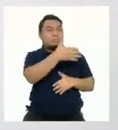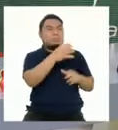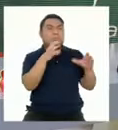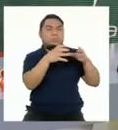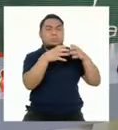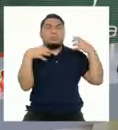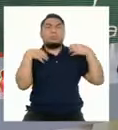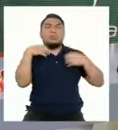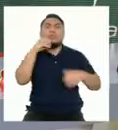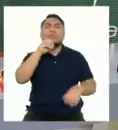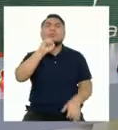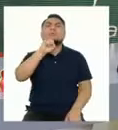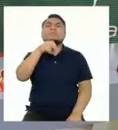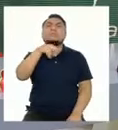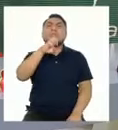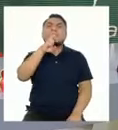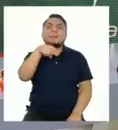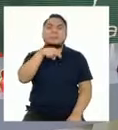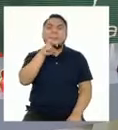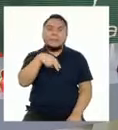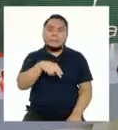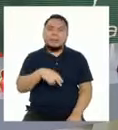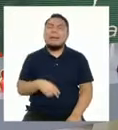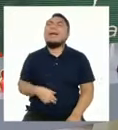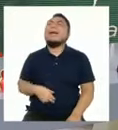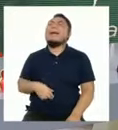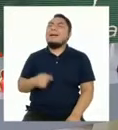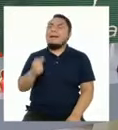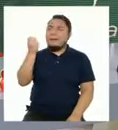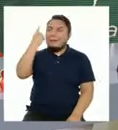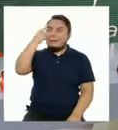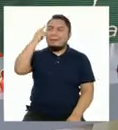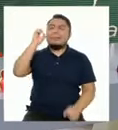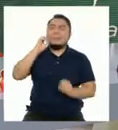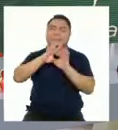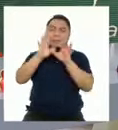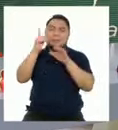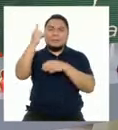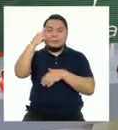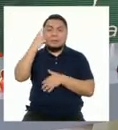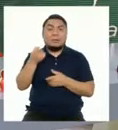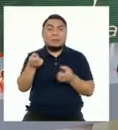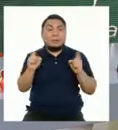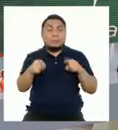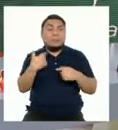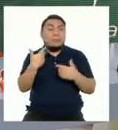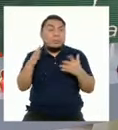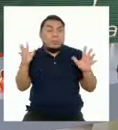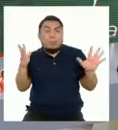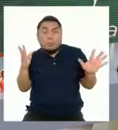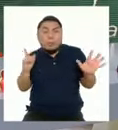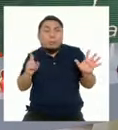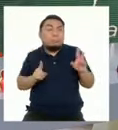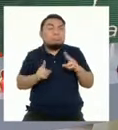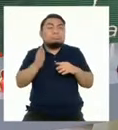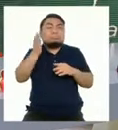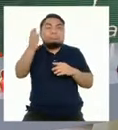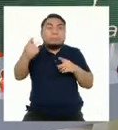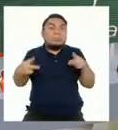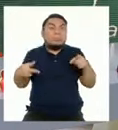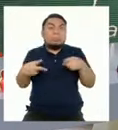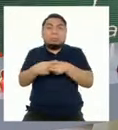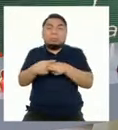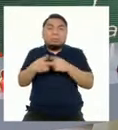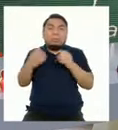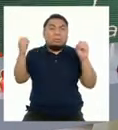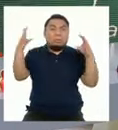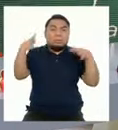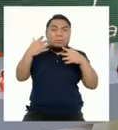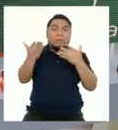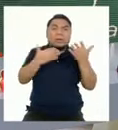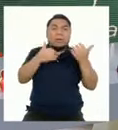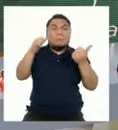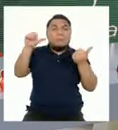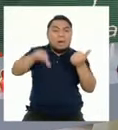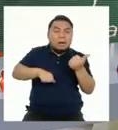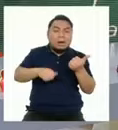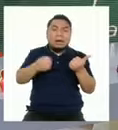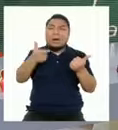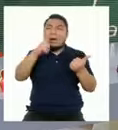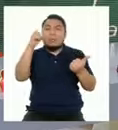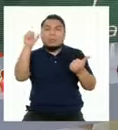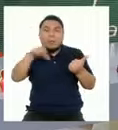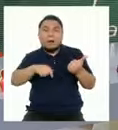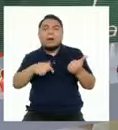Osinermin. Dale, profesor, lo tendré en cuenta cuando se me presente alguna situación en el consumo o en la calidad del